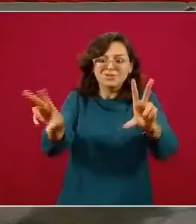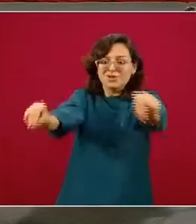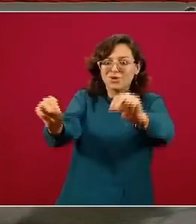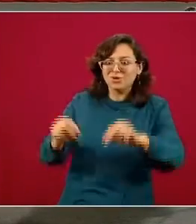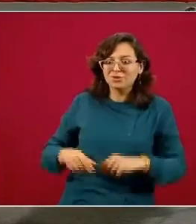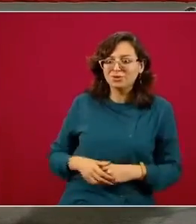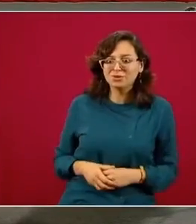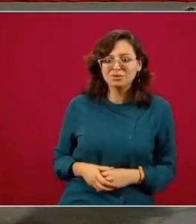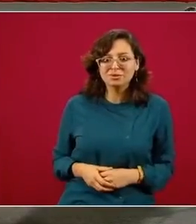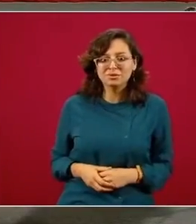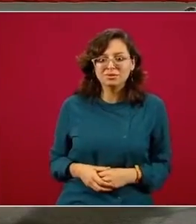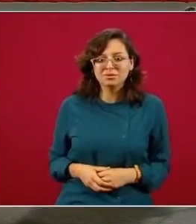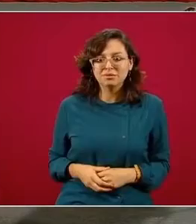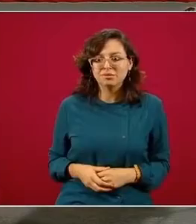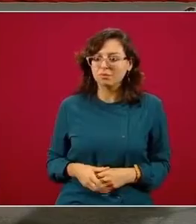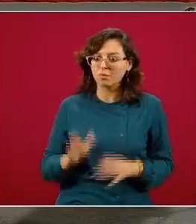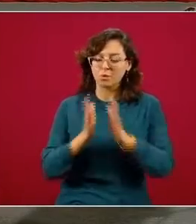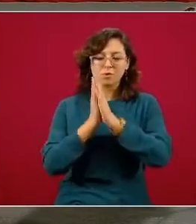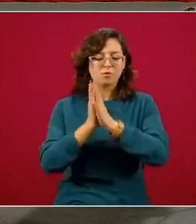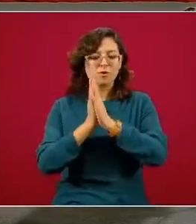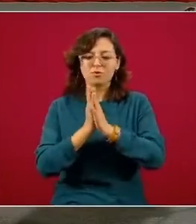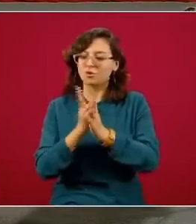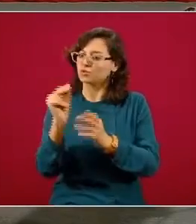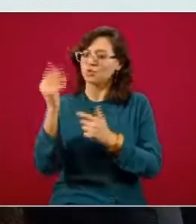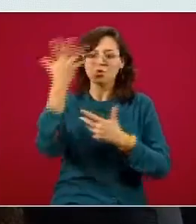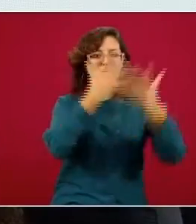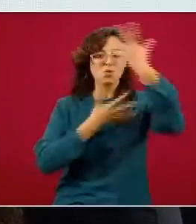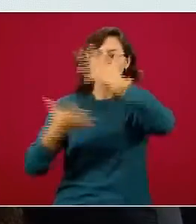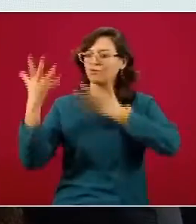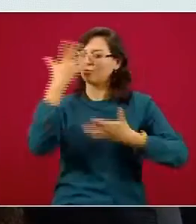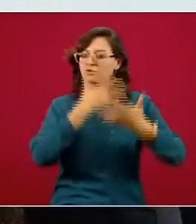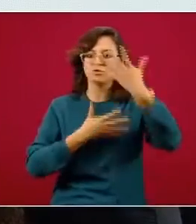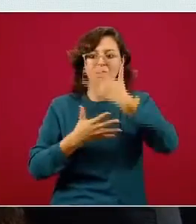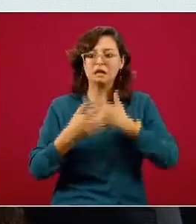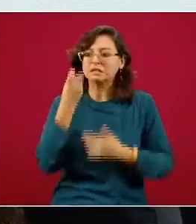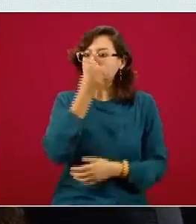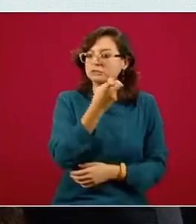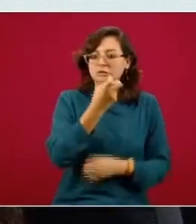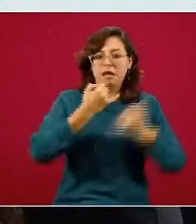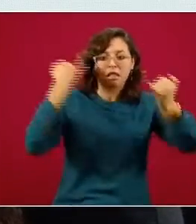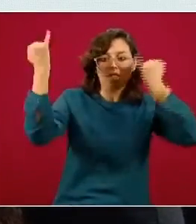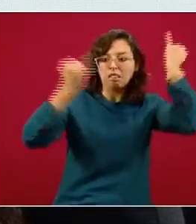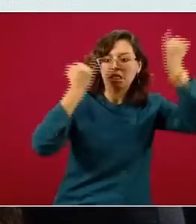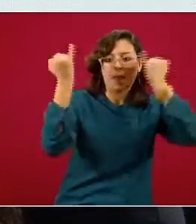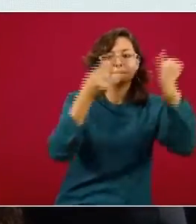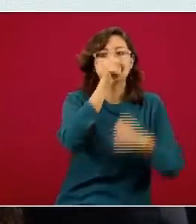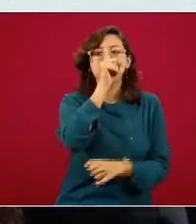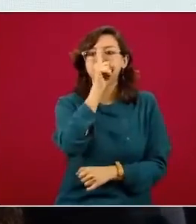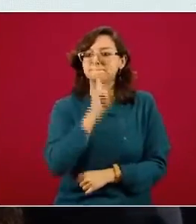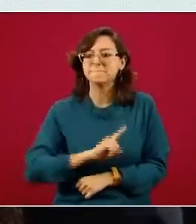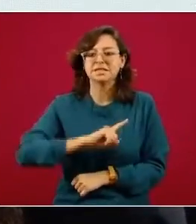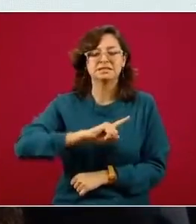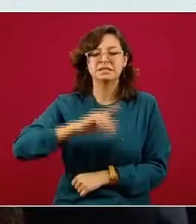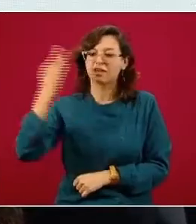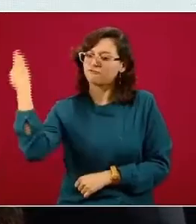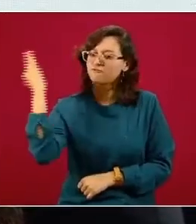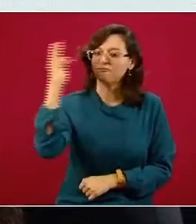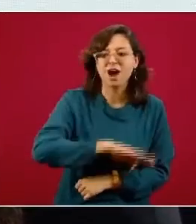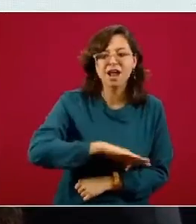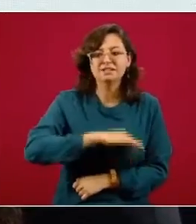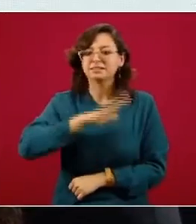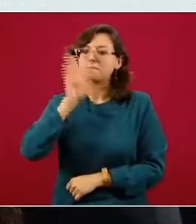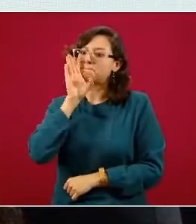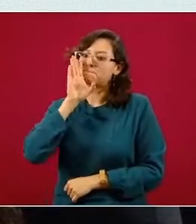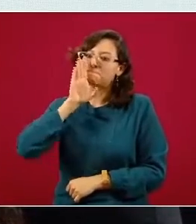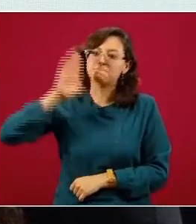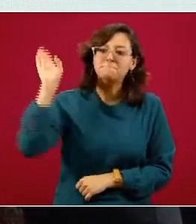nadie se confunda con esta idea que es falsa es inadecuada esta es la